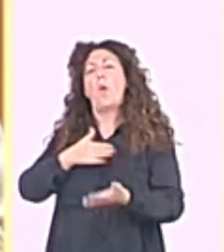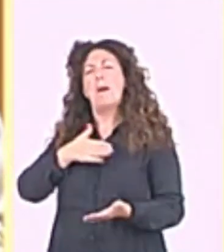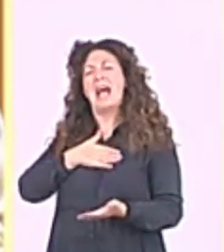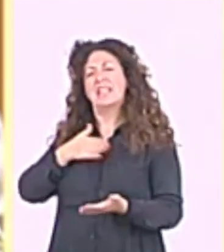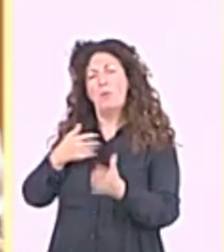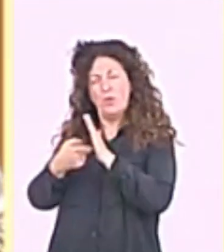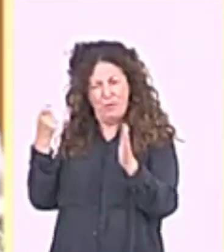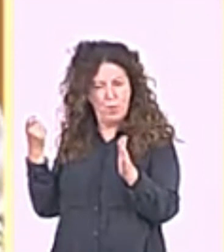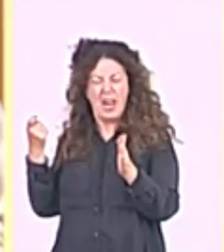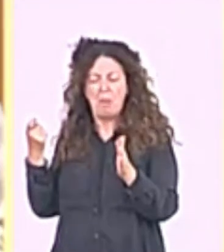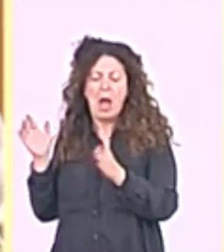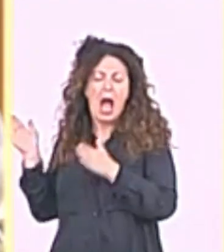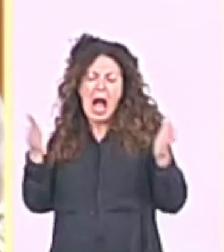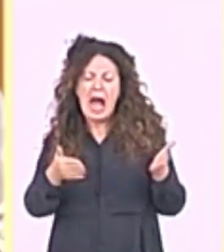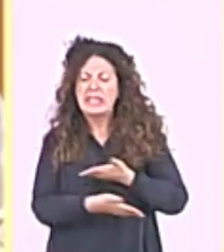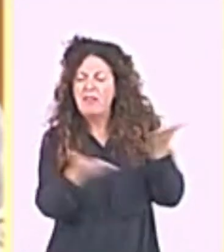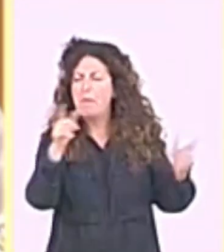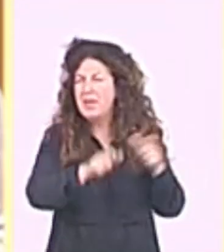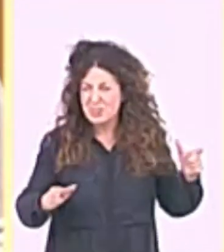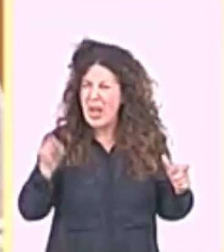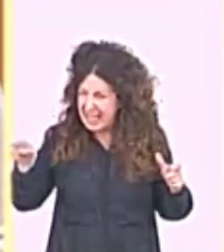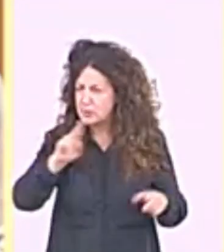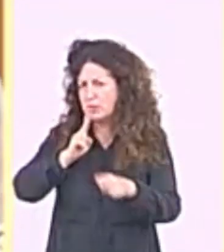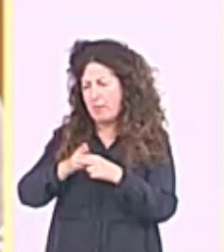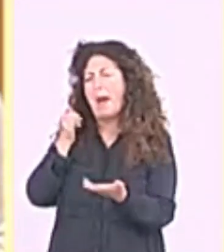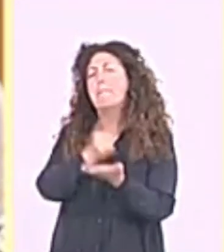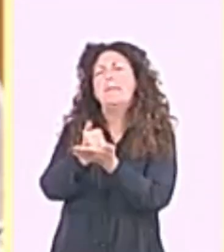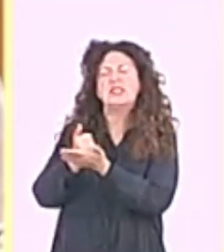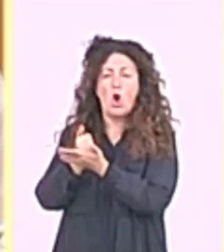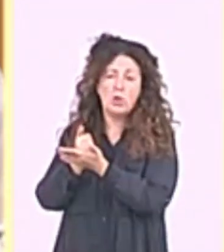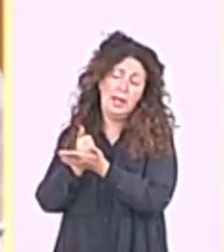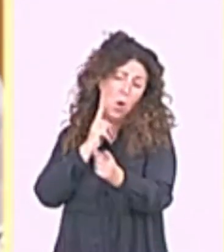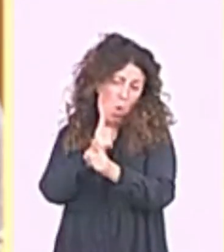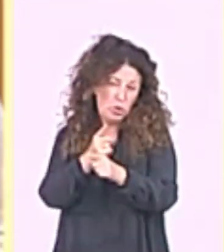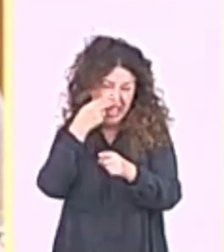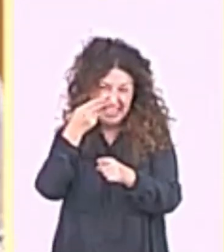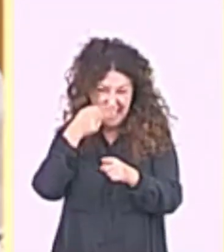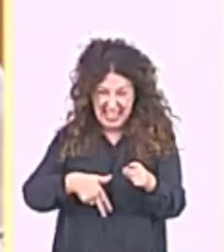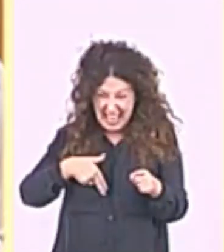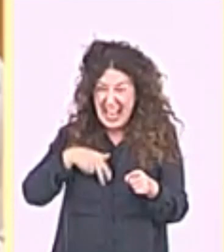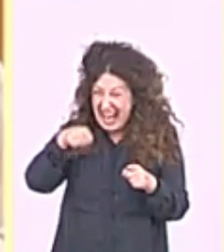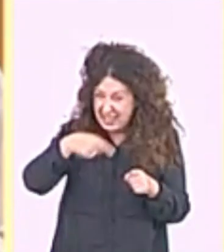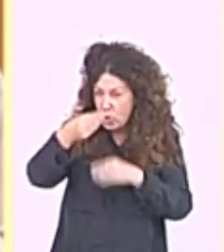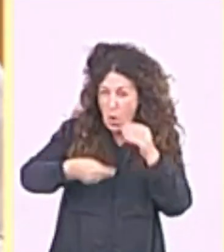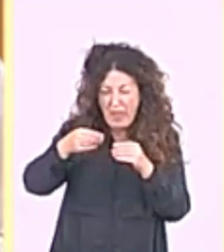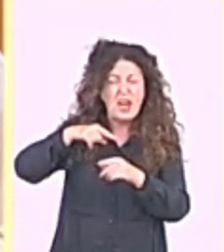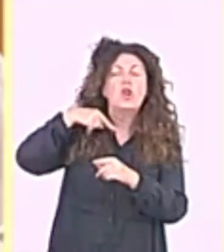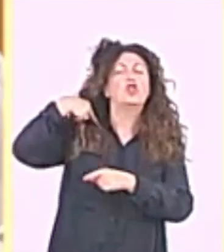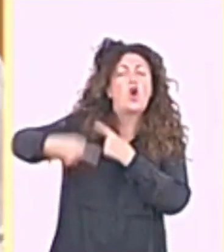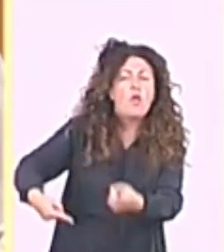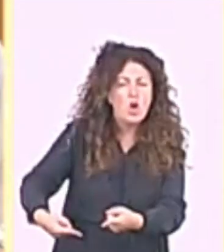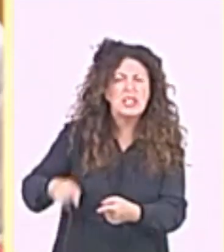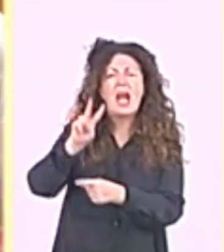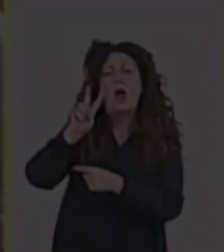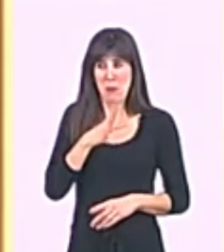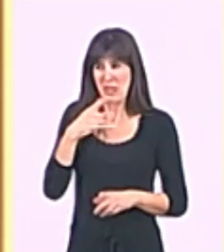atiende a la población general. Pisotear el interés general es lo que hace todos los días, las 24 horas, el